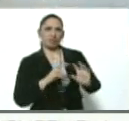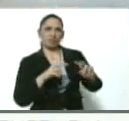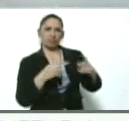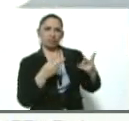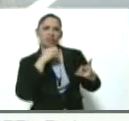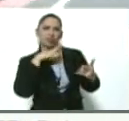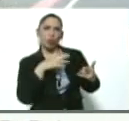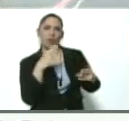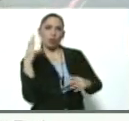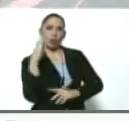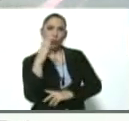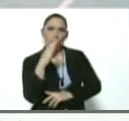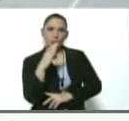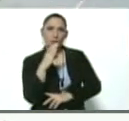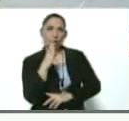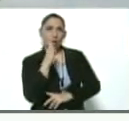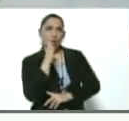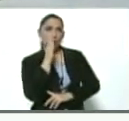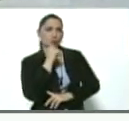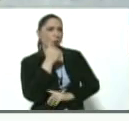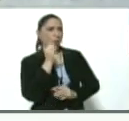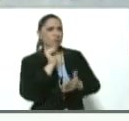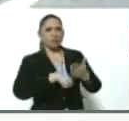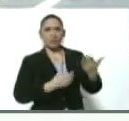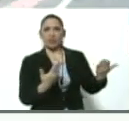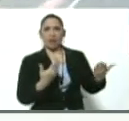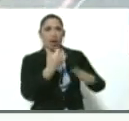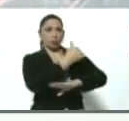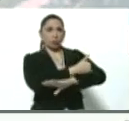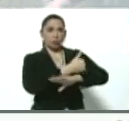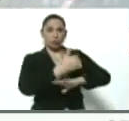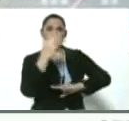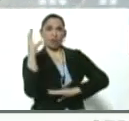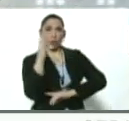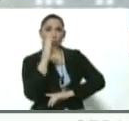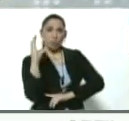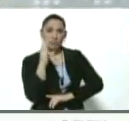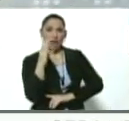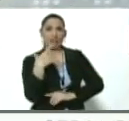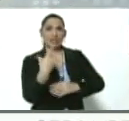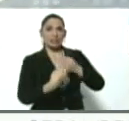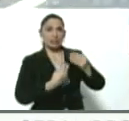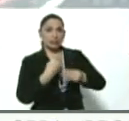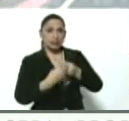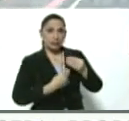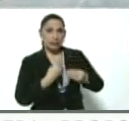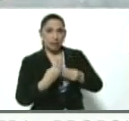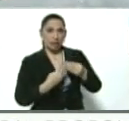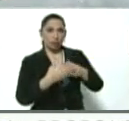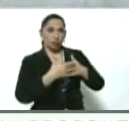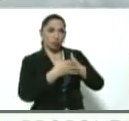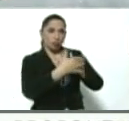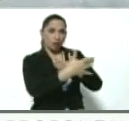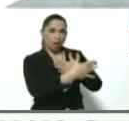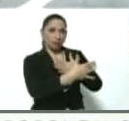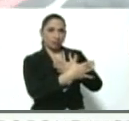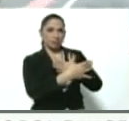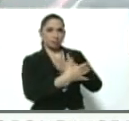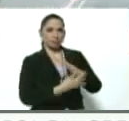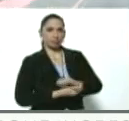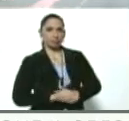Es que si no hubiera sido por lo que las autoridades colombianas hicieron durante el